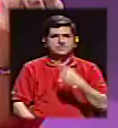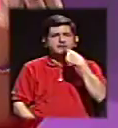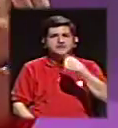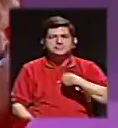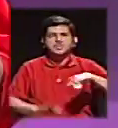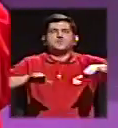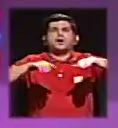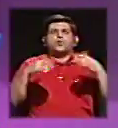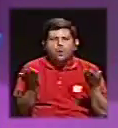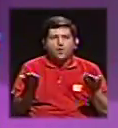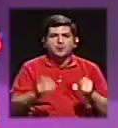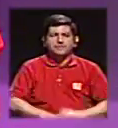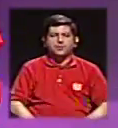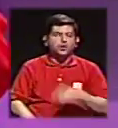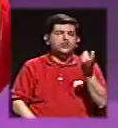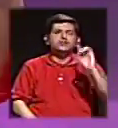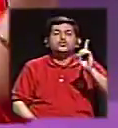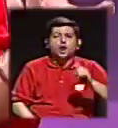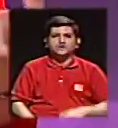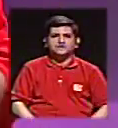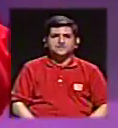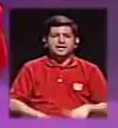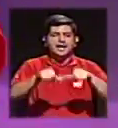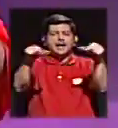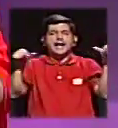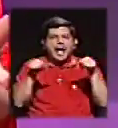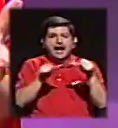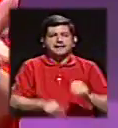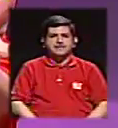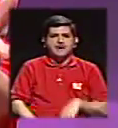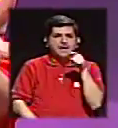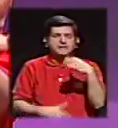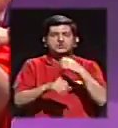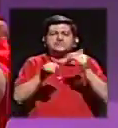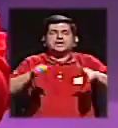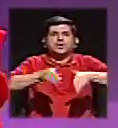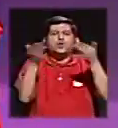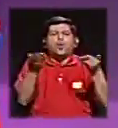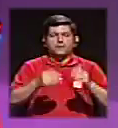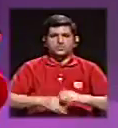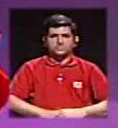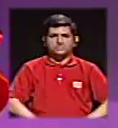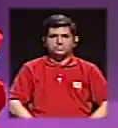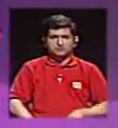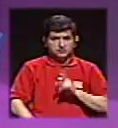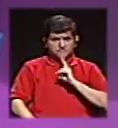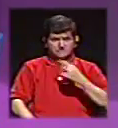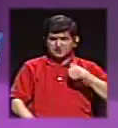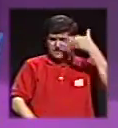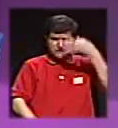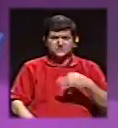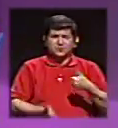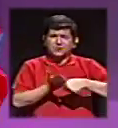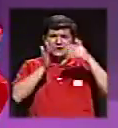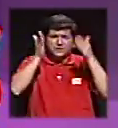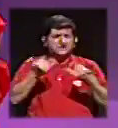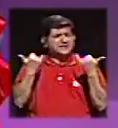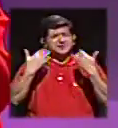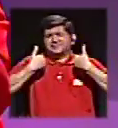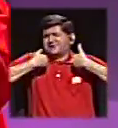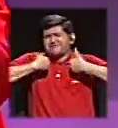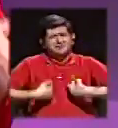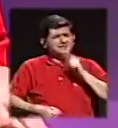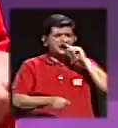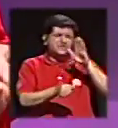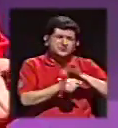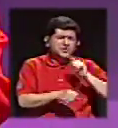dígame cómo. Dígame dónde. Dígame en qué áreas. ¿Cómo va a generar eso? Porque realmente yo creo que el electorado está cansado